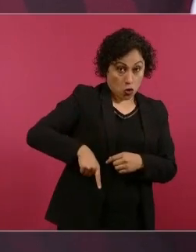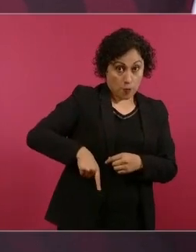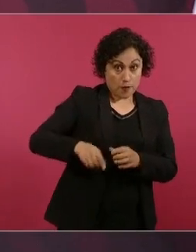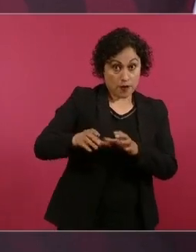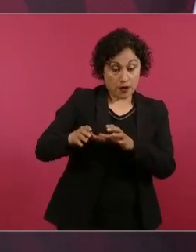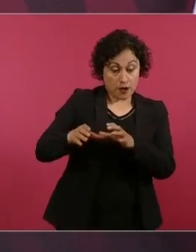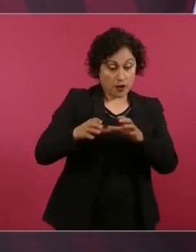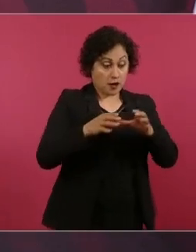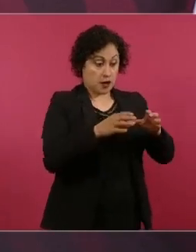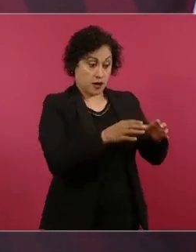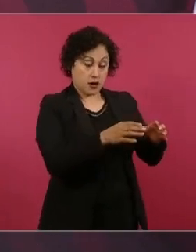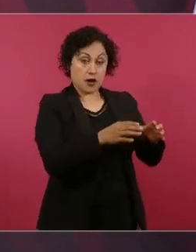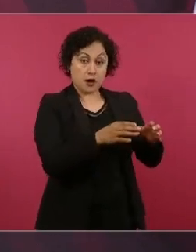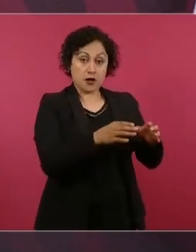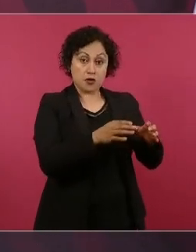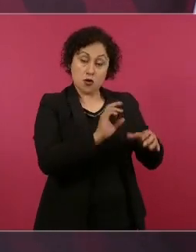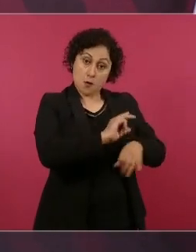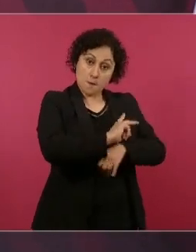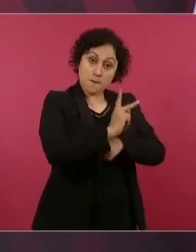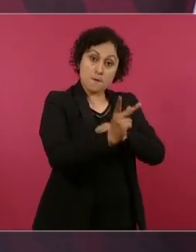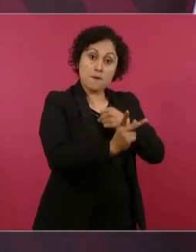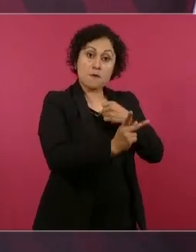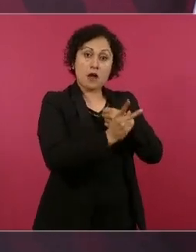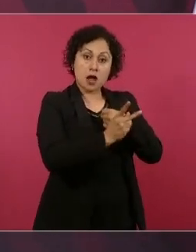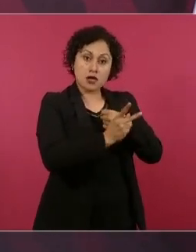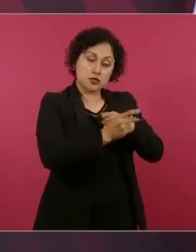es garantizar la libertad religiosa.